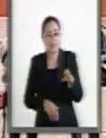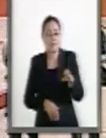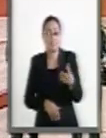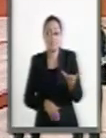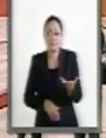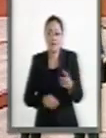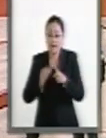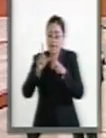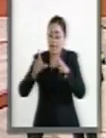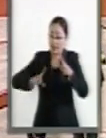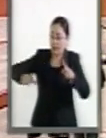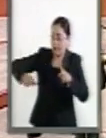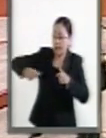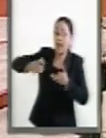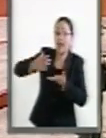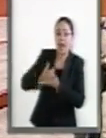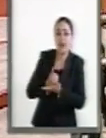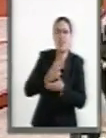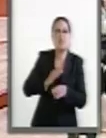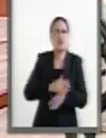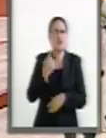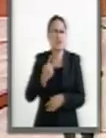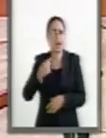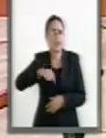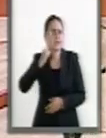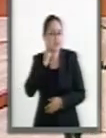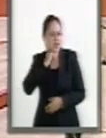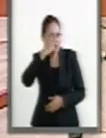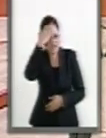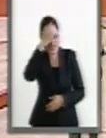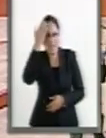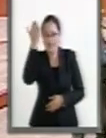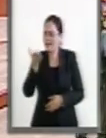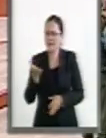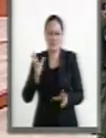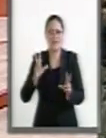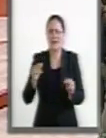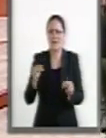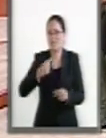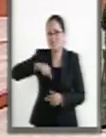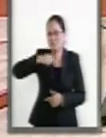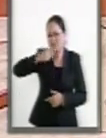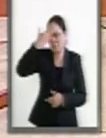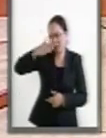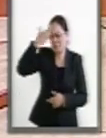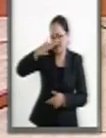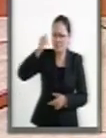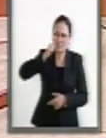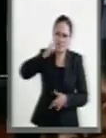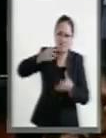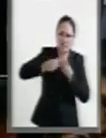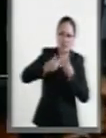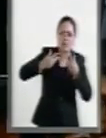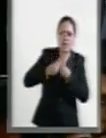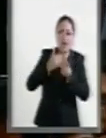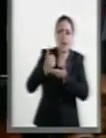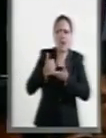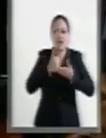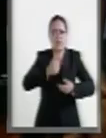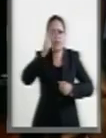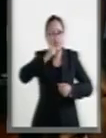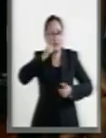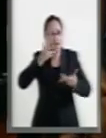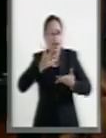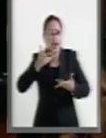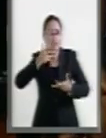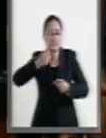República gana. En el Senado no lo vamos a extrañar porque sabremos y sabemos que va a estar cerca de nosotros, ayudándonos, como siempre lo ha